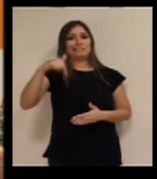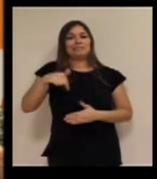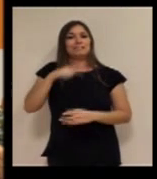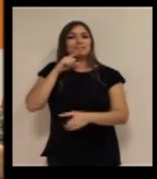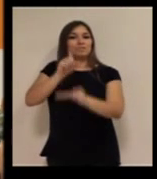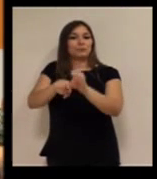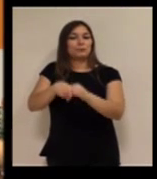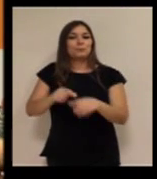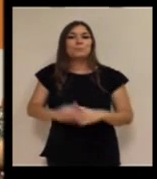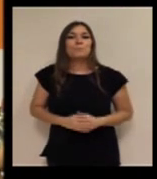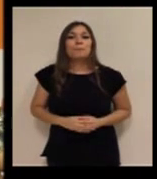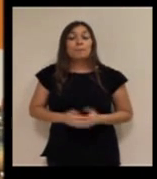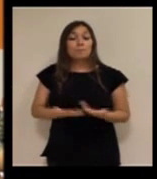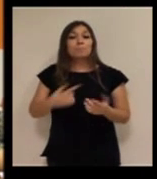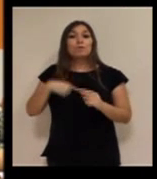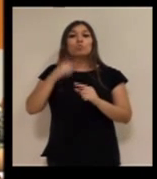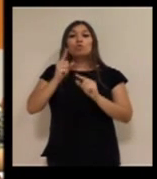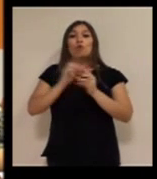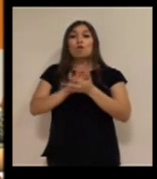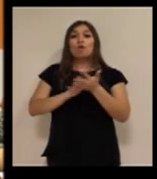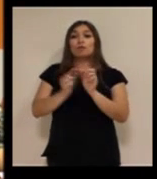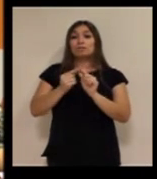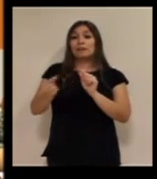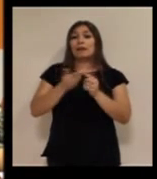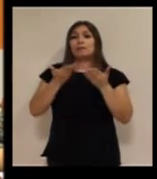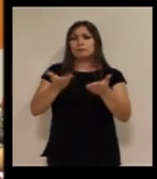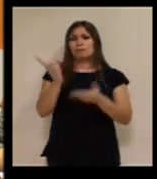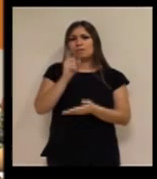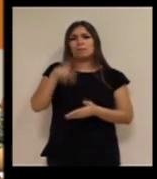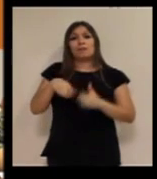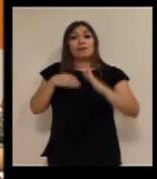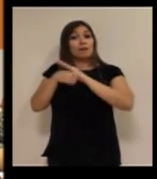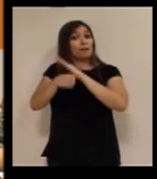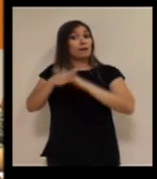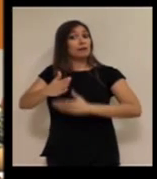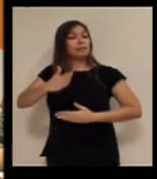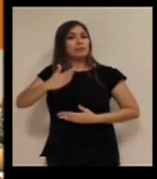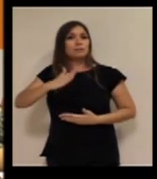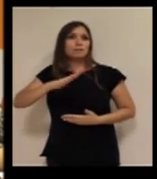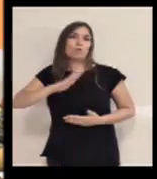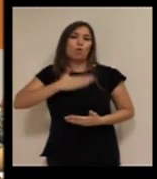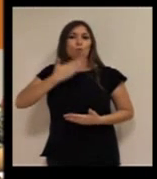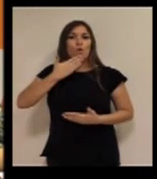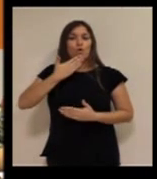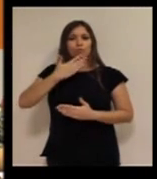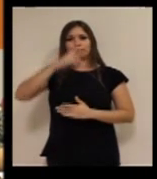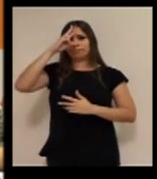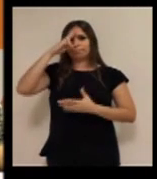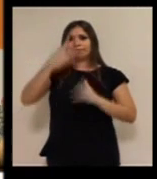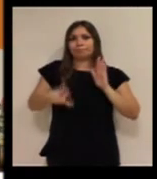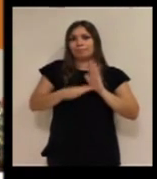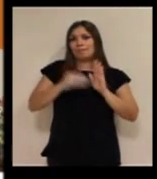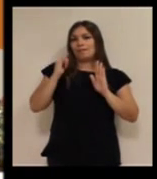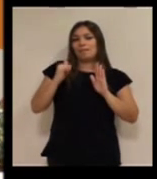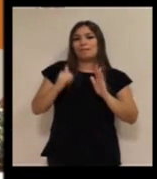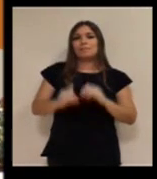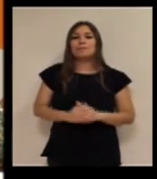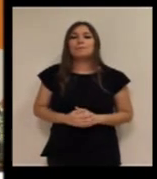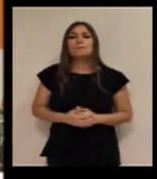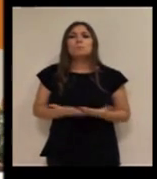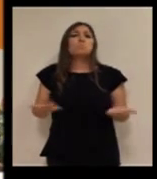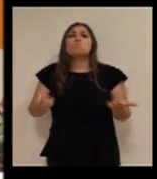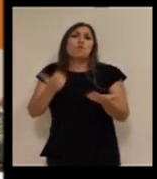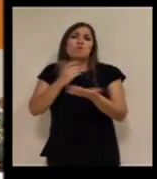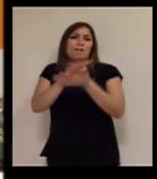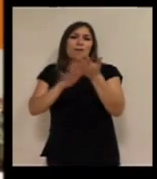actividad, porque no solo la teleasistencia, sino también la accesibilidad es una de nuestras preocupaciones. Por